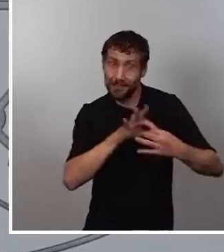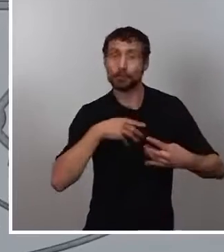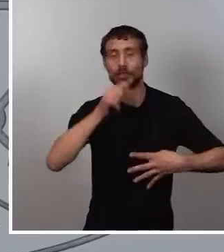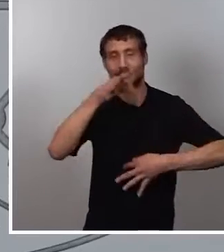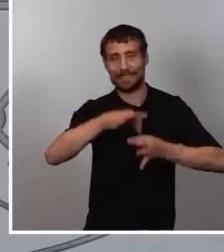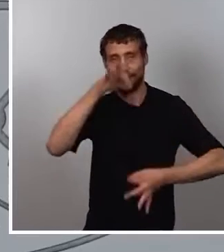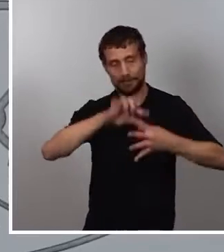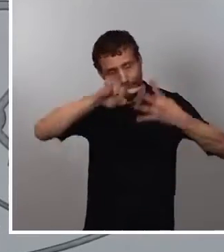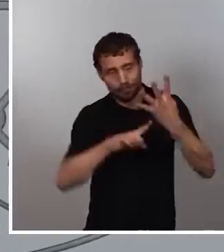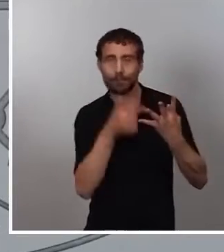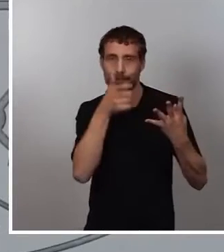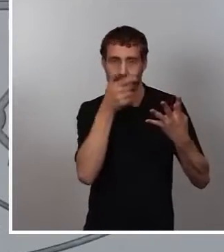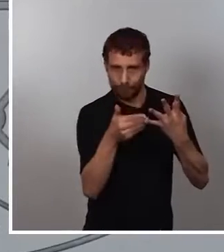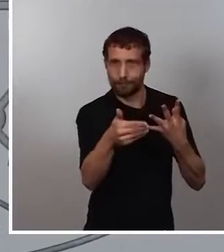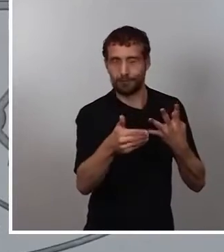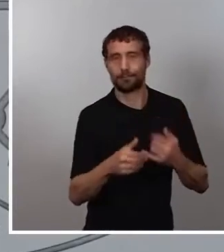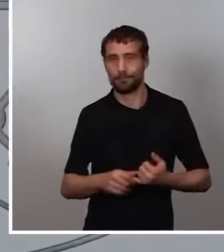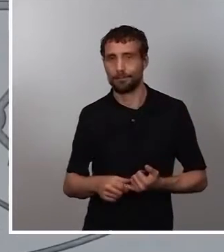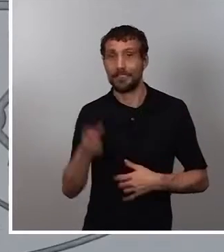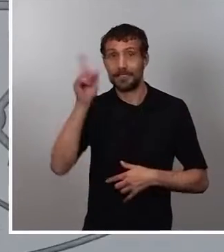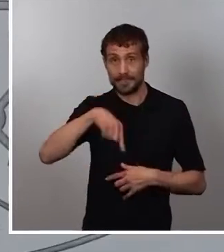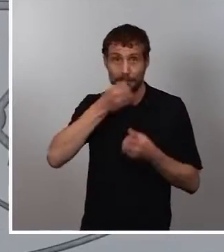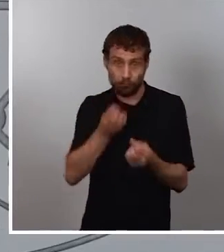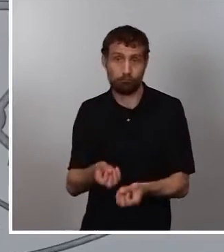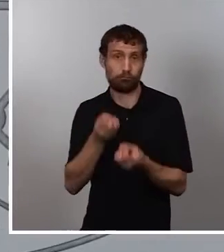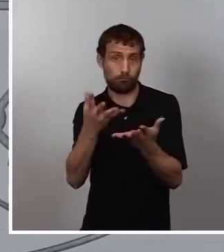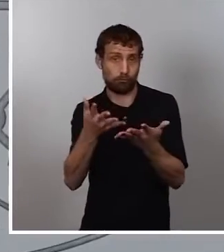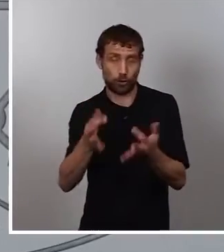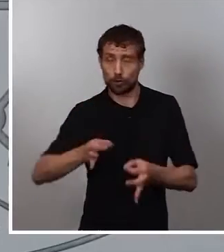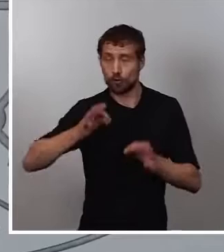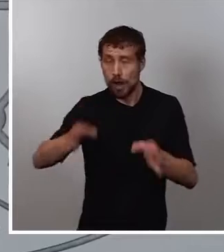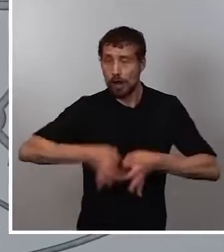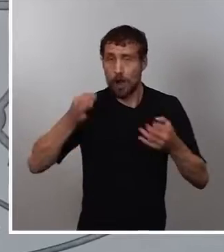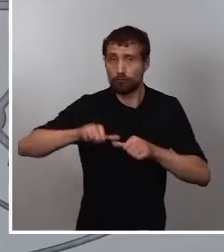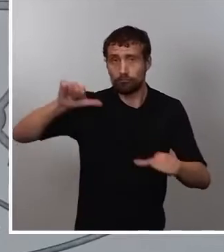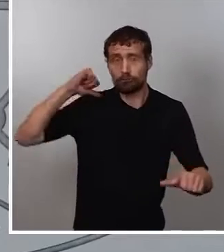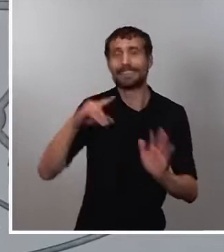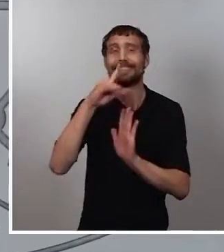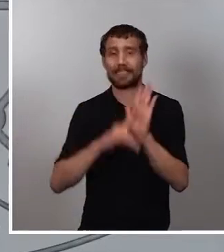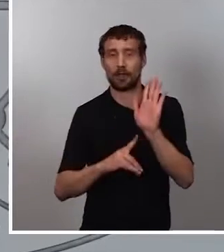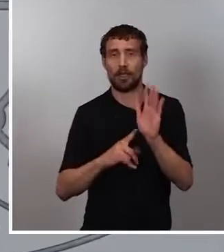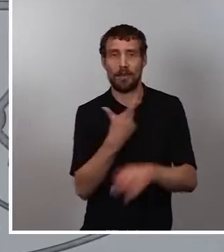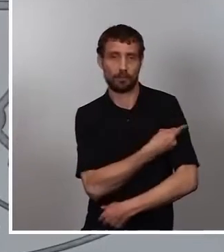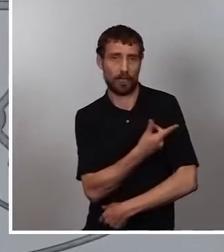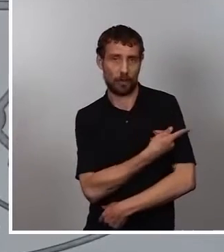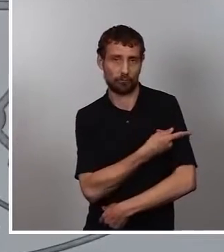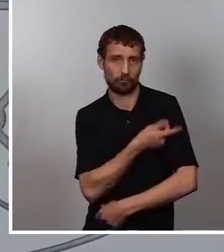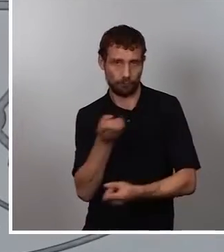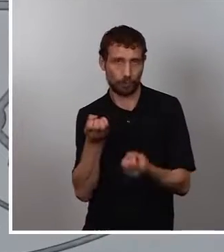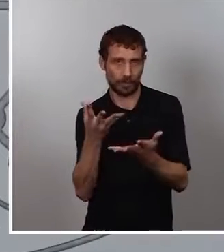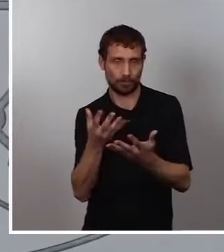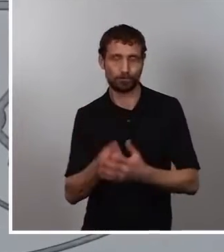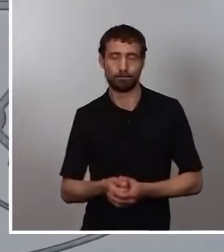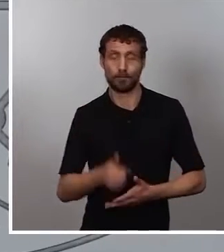Y también quiero compartir con ustedes, como siempre hago, los datos de vacunación. La vacunación, en el informe de hoy,